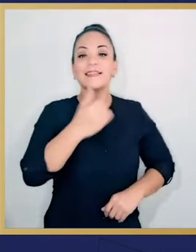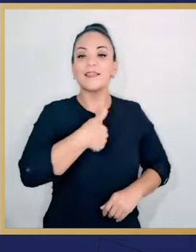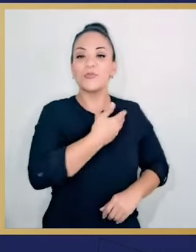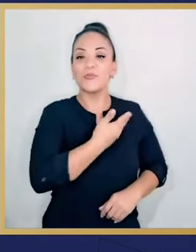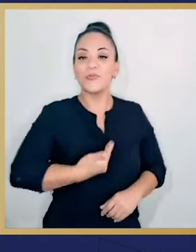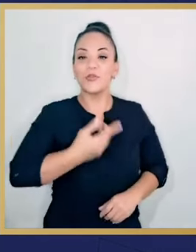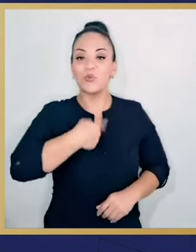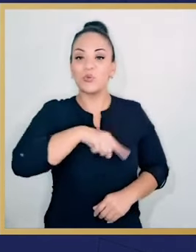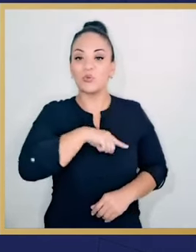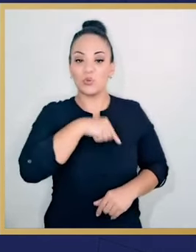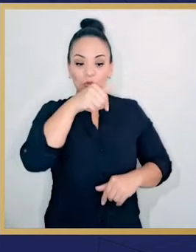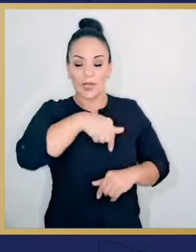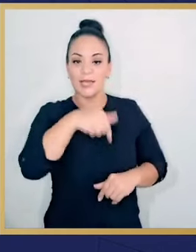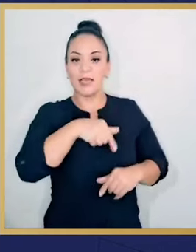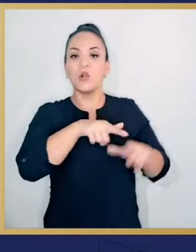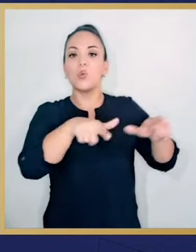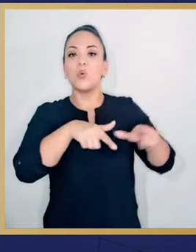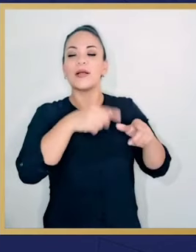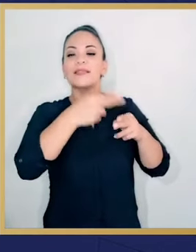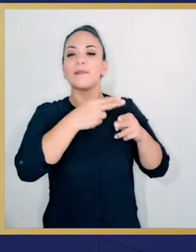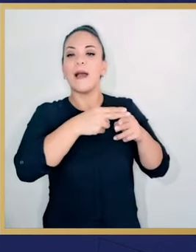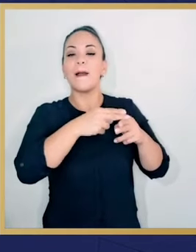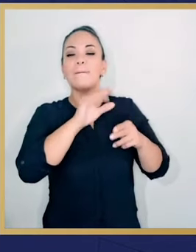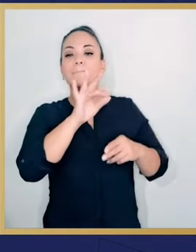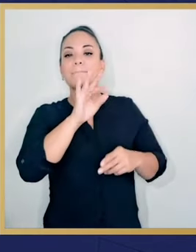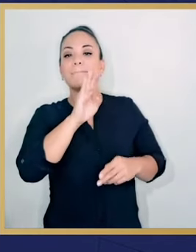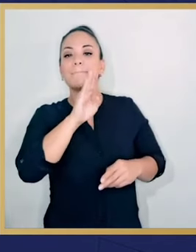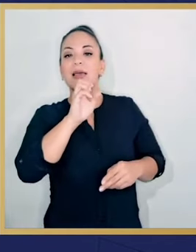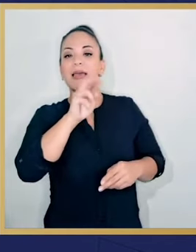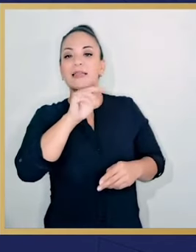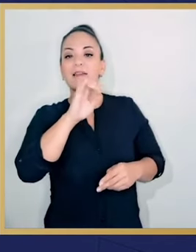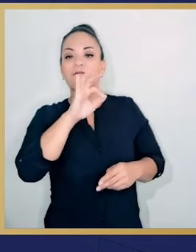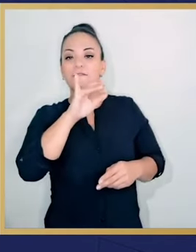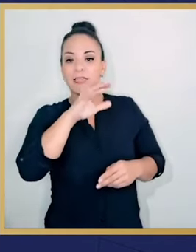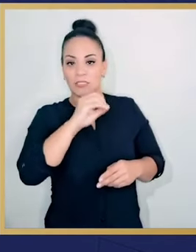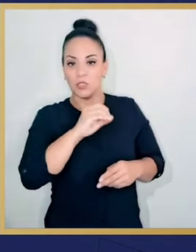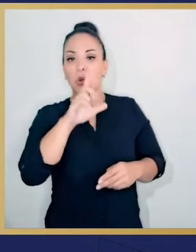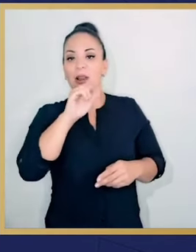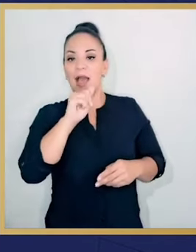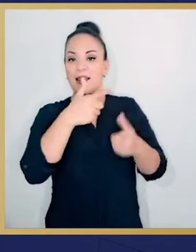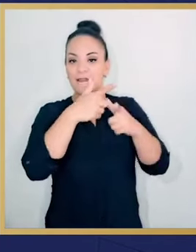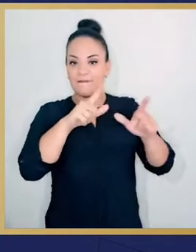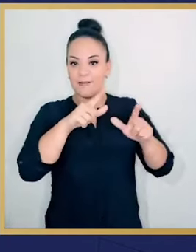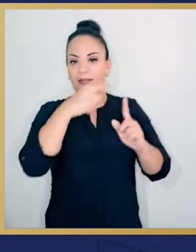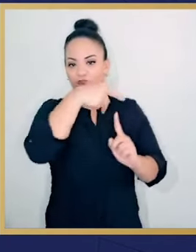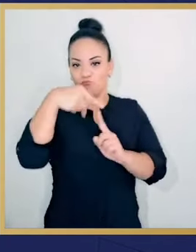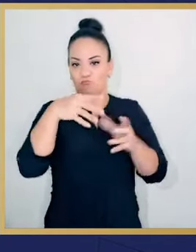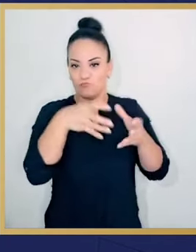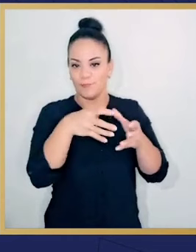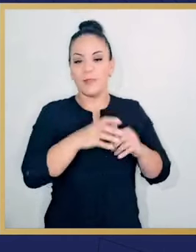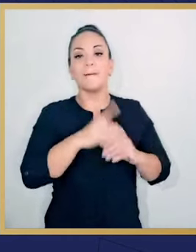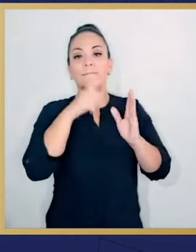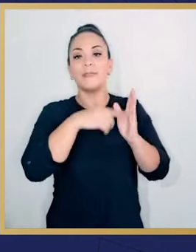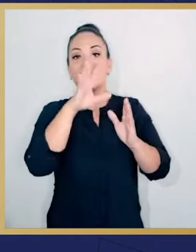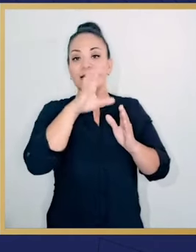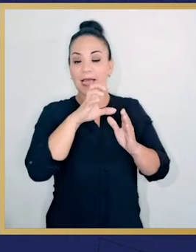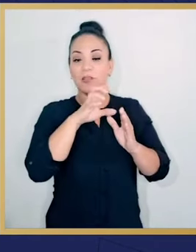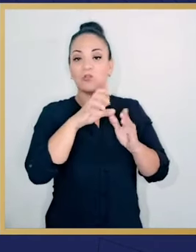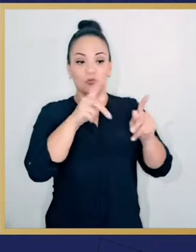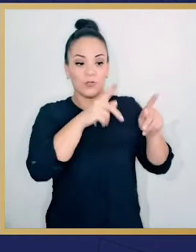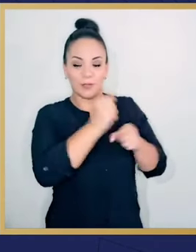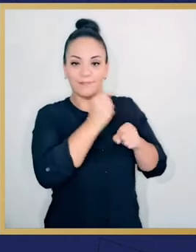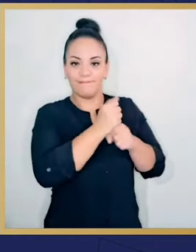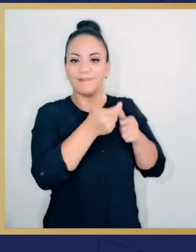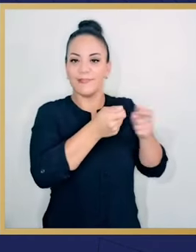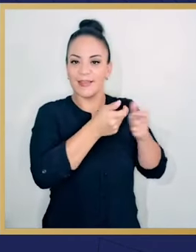éxito importante. Señor presidente, estamos en el beneficio de la Libertad de Copa Libertad, una cooperativa de 1